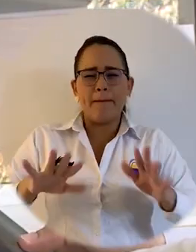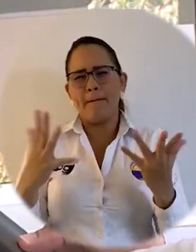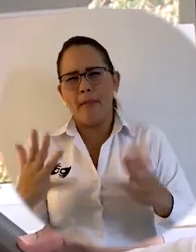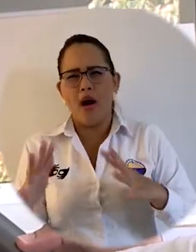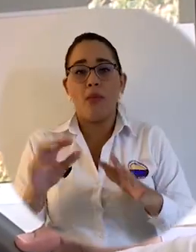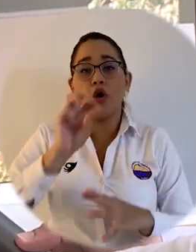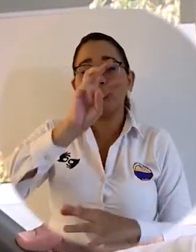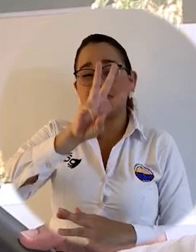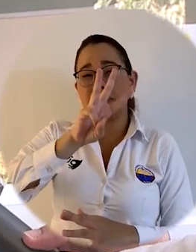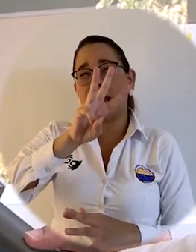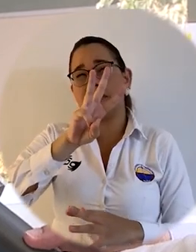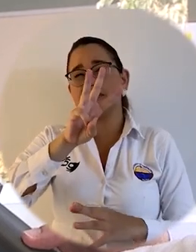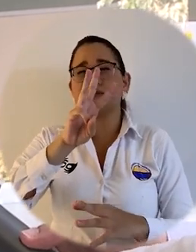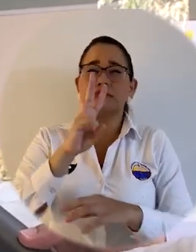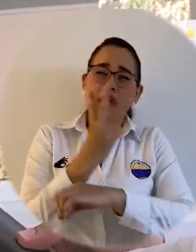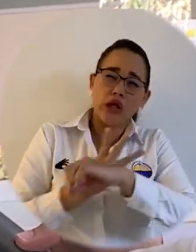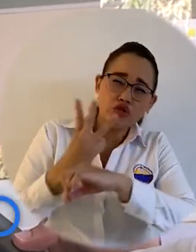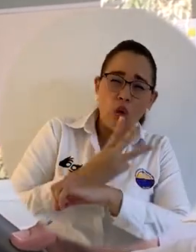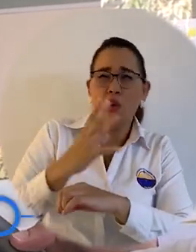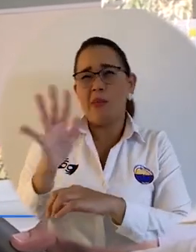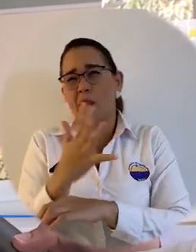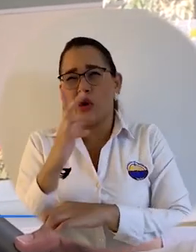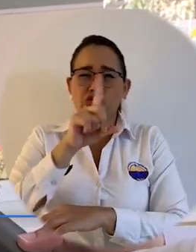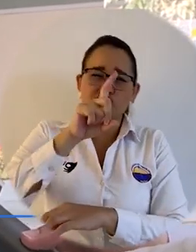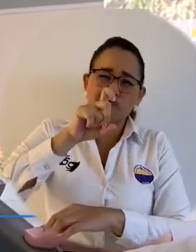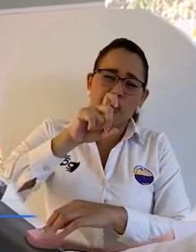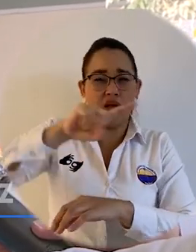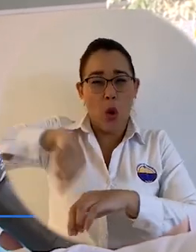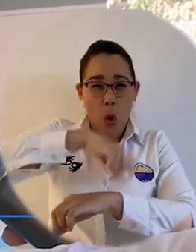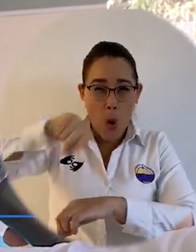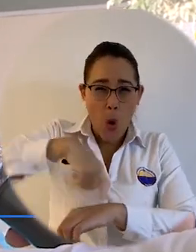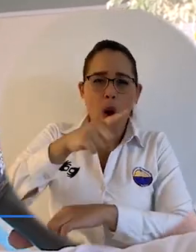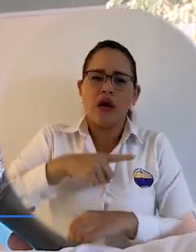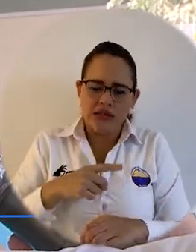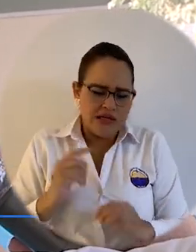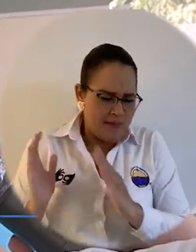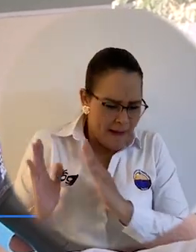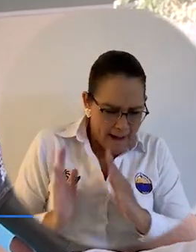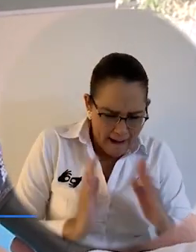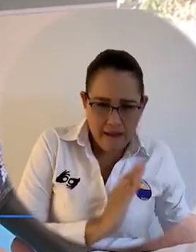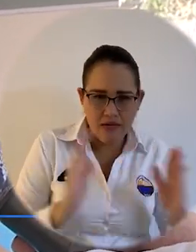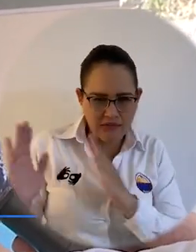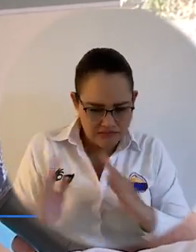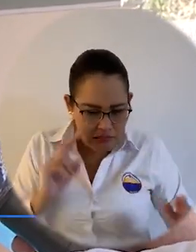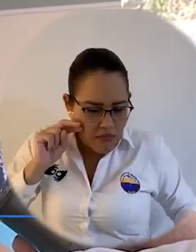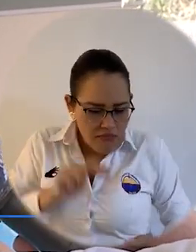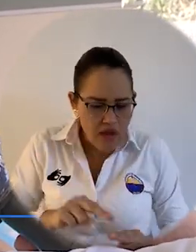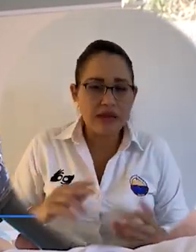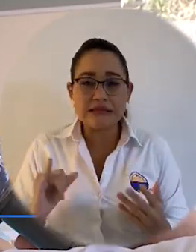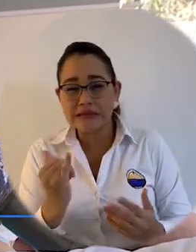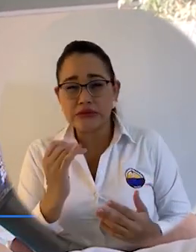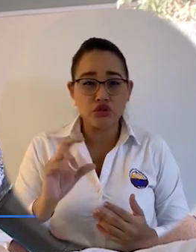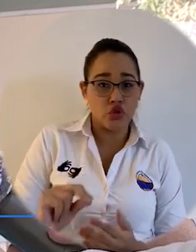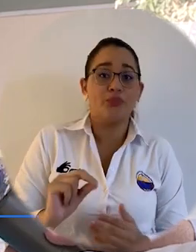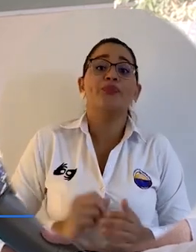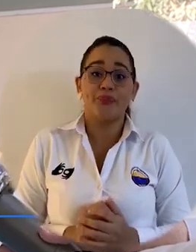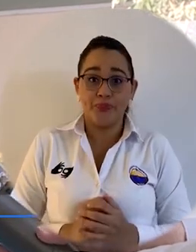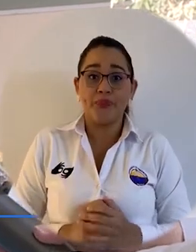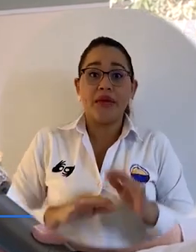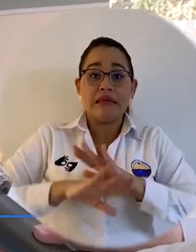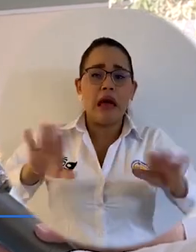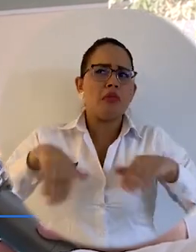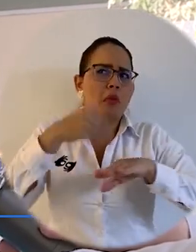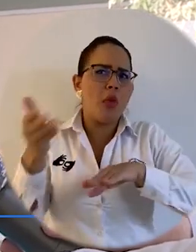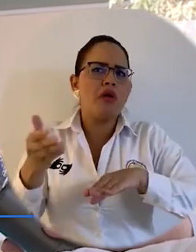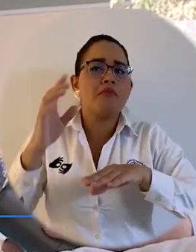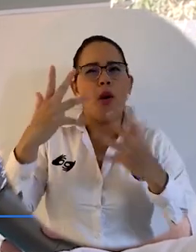Tenemos más o menos entre 6-8 horas cada grupo de muestras, y para las 30 muestras que vamos a procesar diariamente, estaríamos